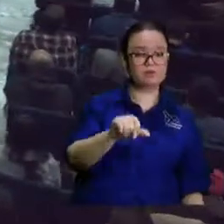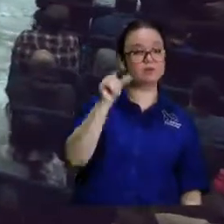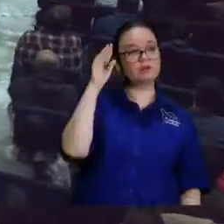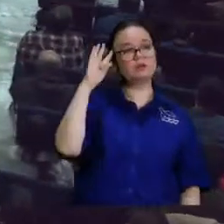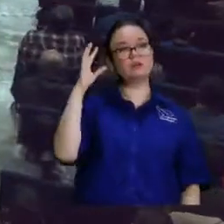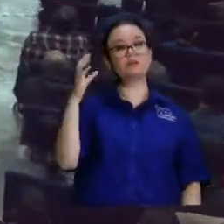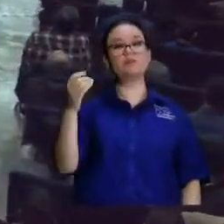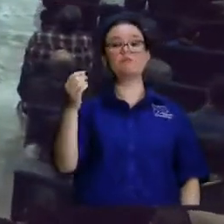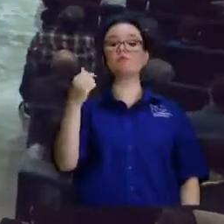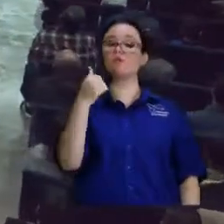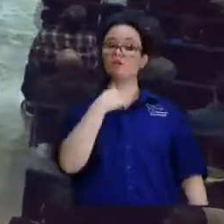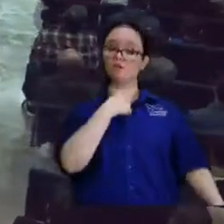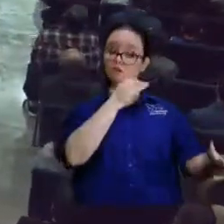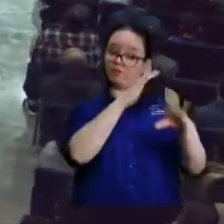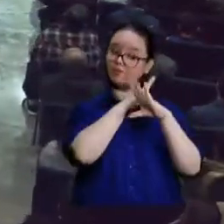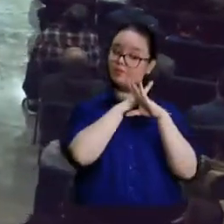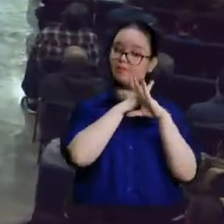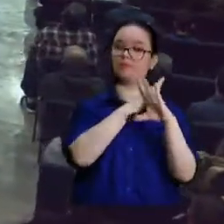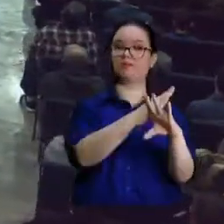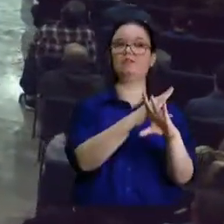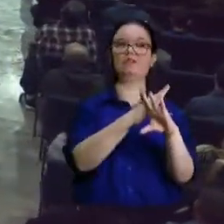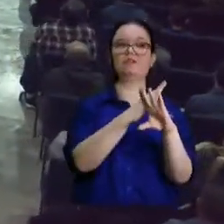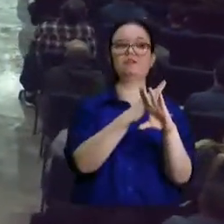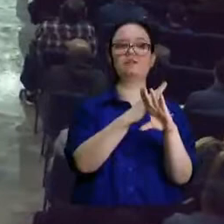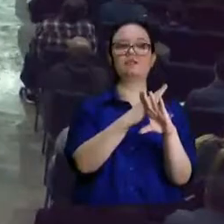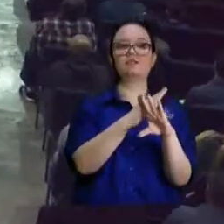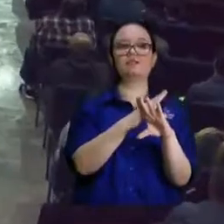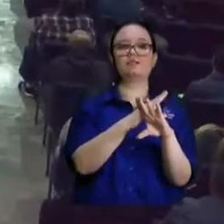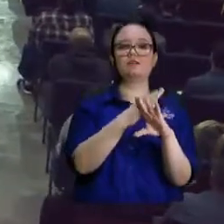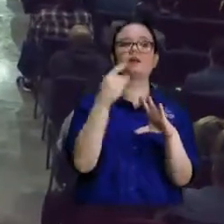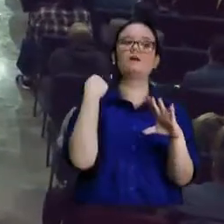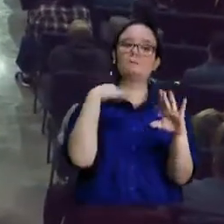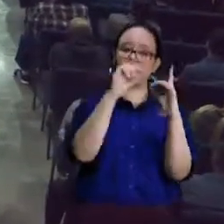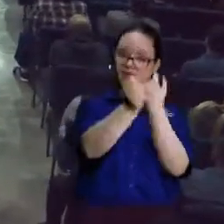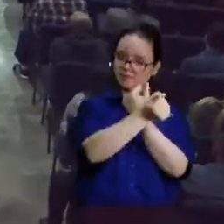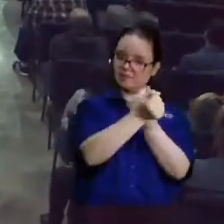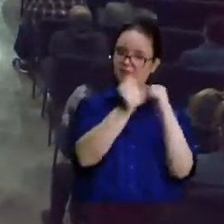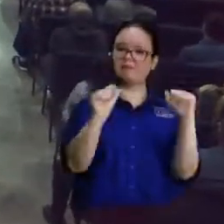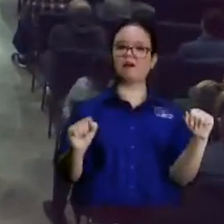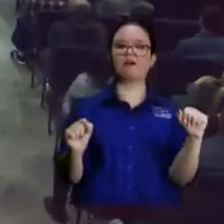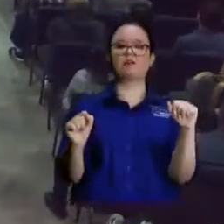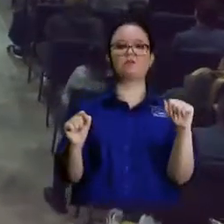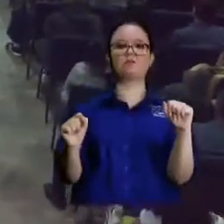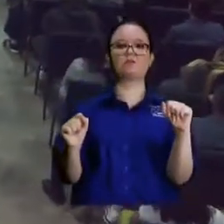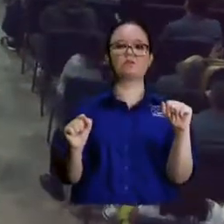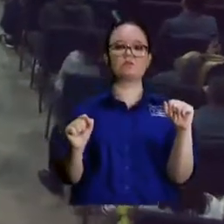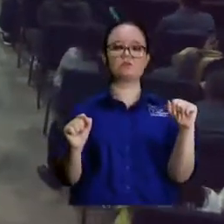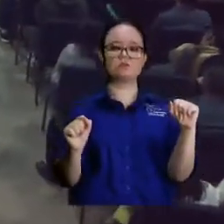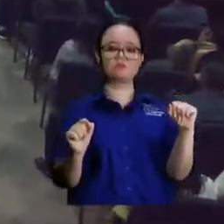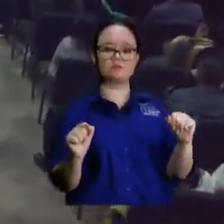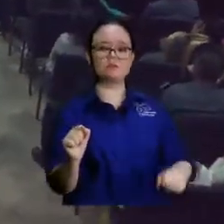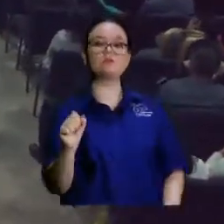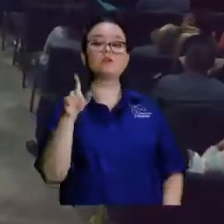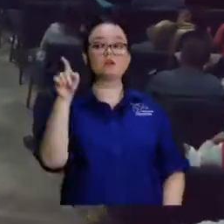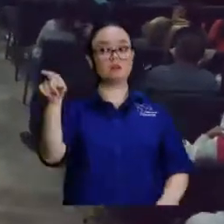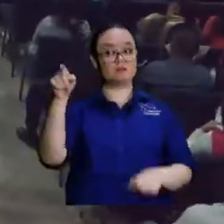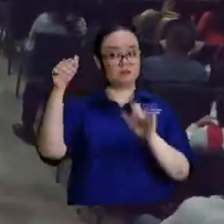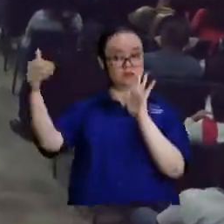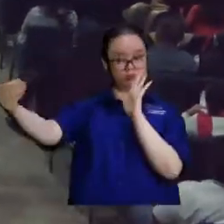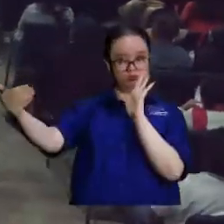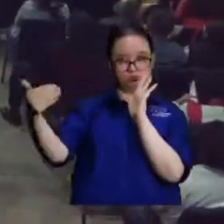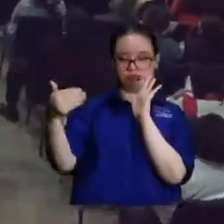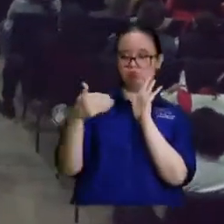yo voy detrás del león para rescatar la oveja y si el león se voltea